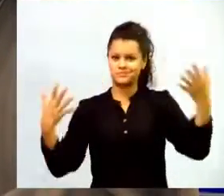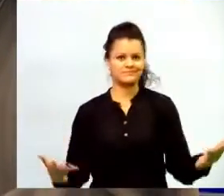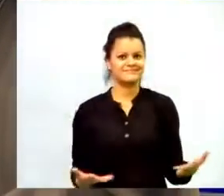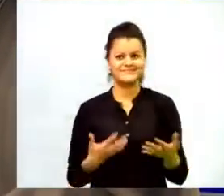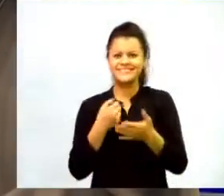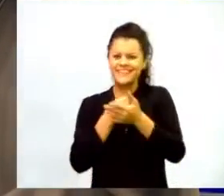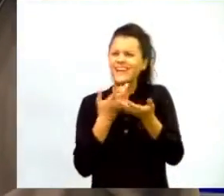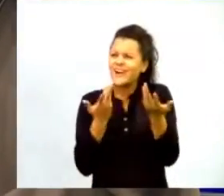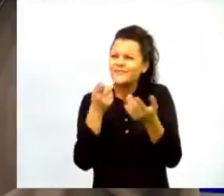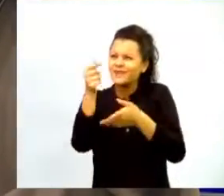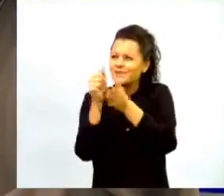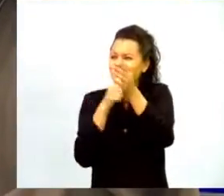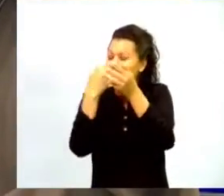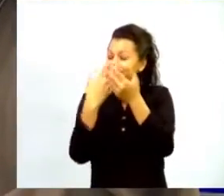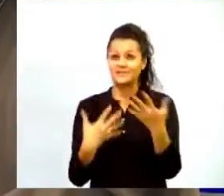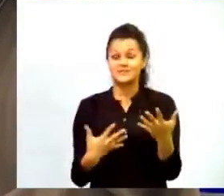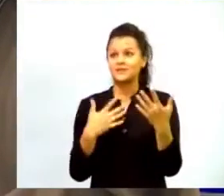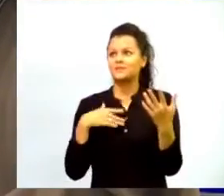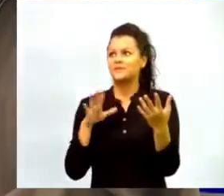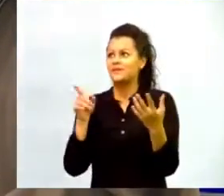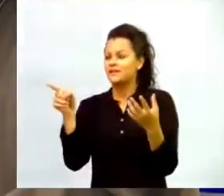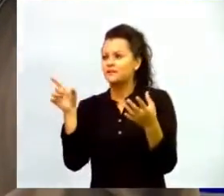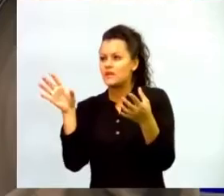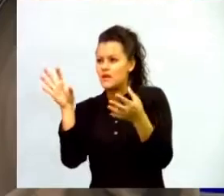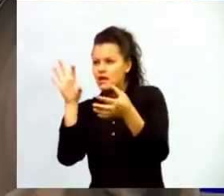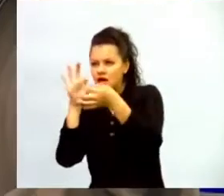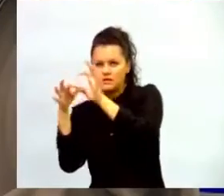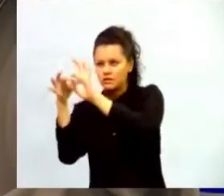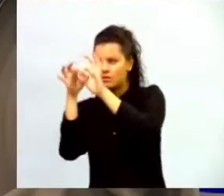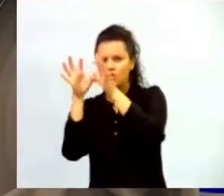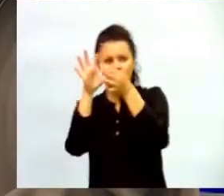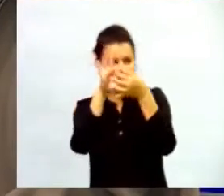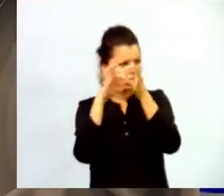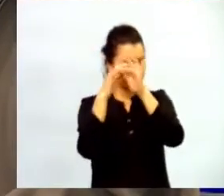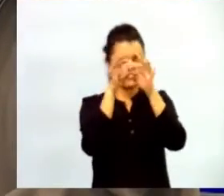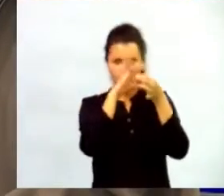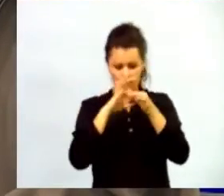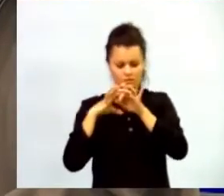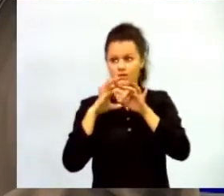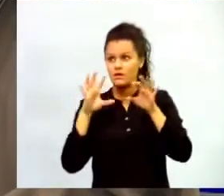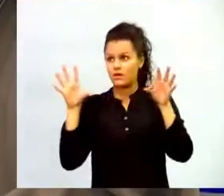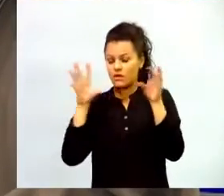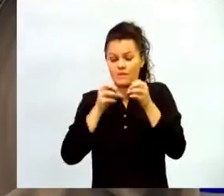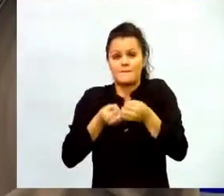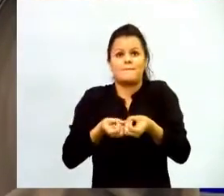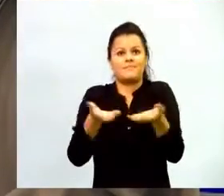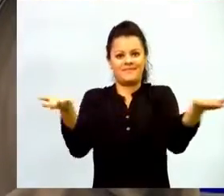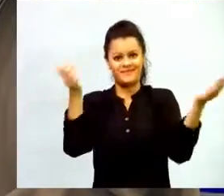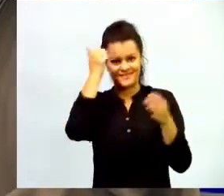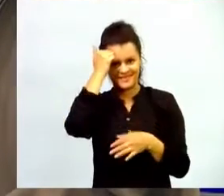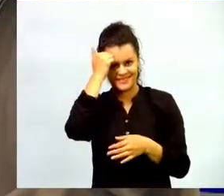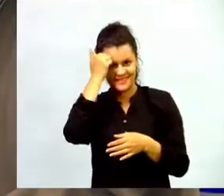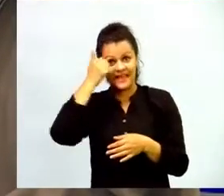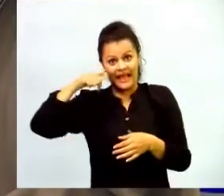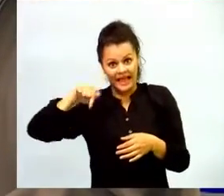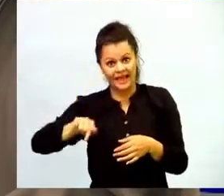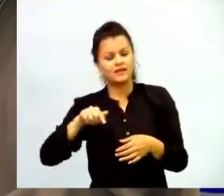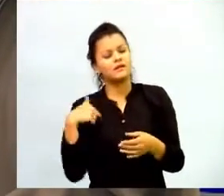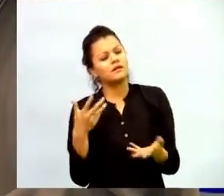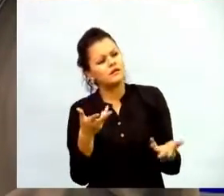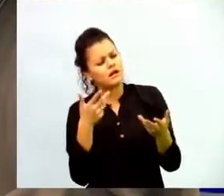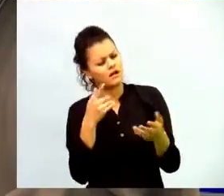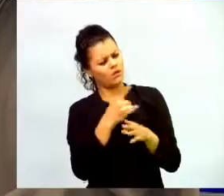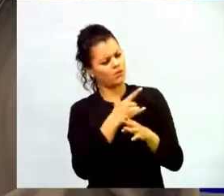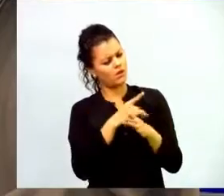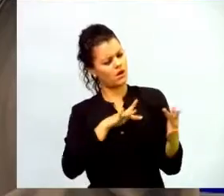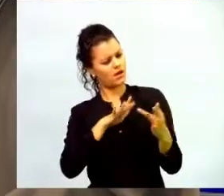articulan y cómo toda esta gran oferta que hay en este momento en el mundo llega al docente la puede aprovechar de acuerdo a las necesidades a los contextos en los